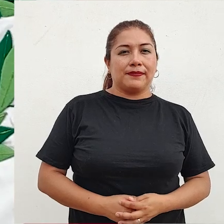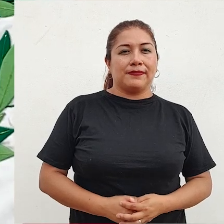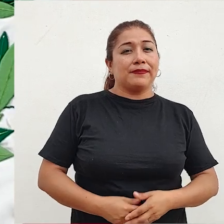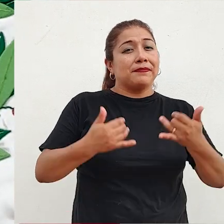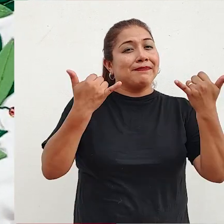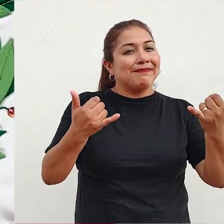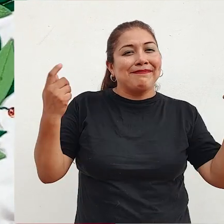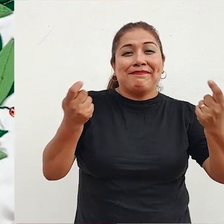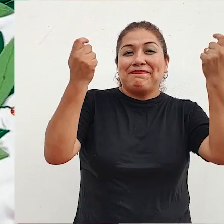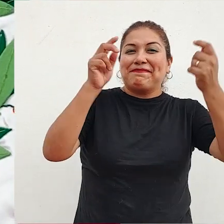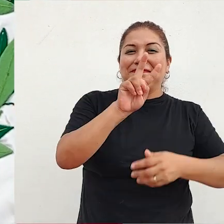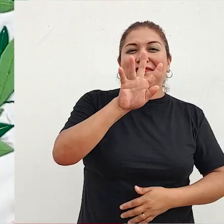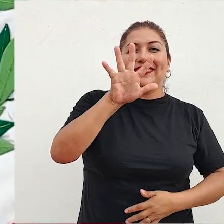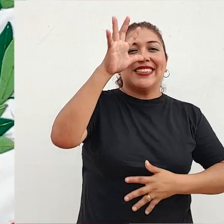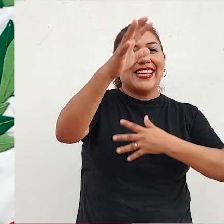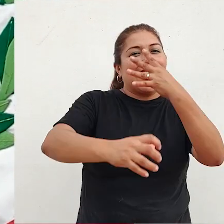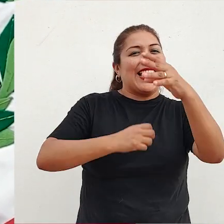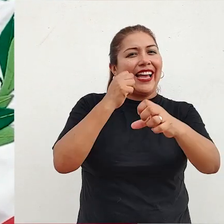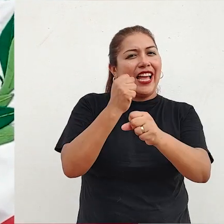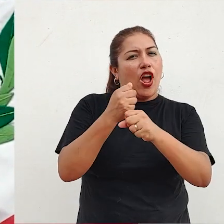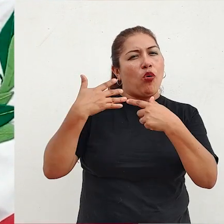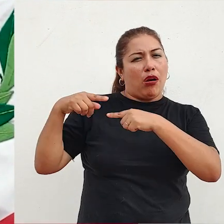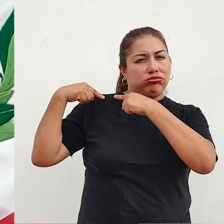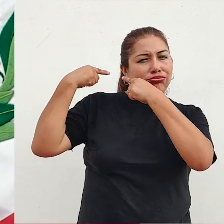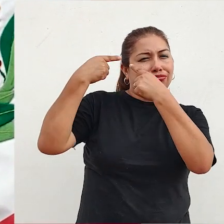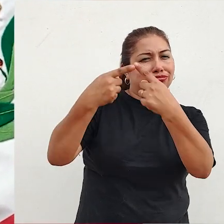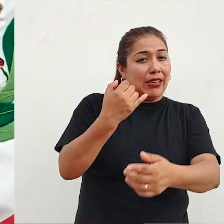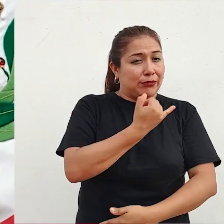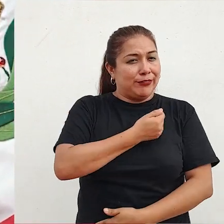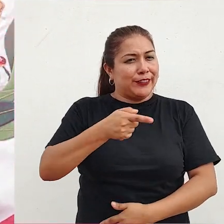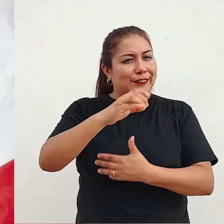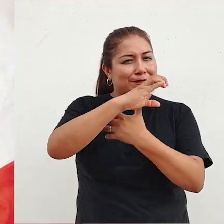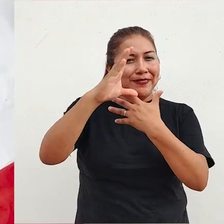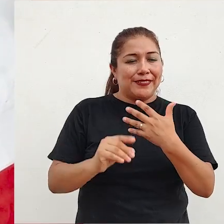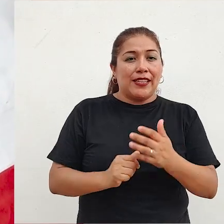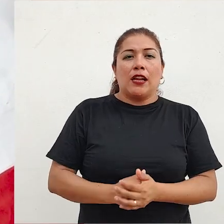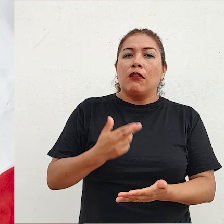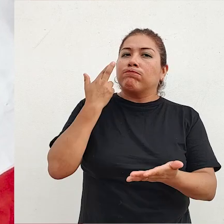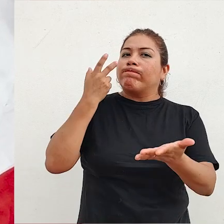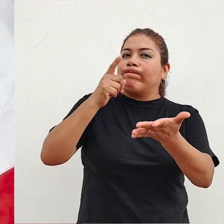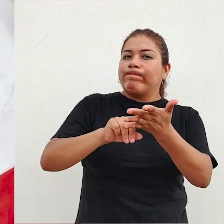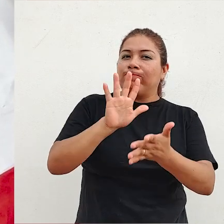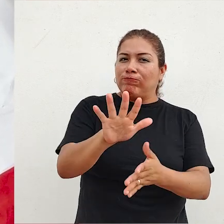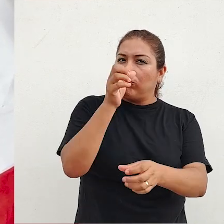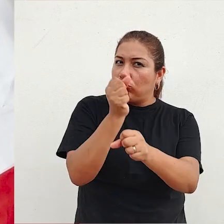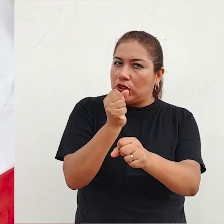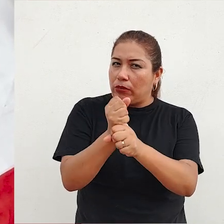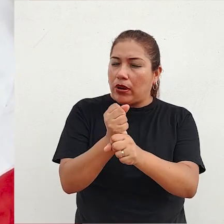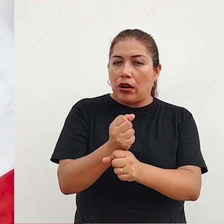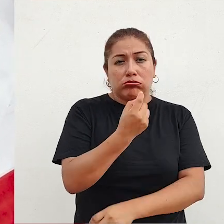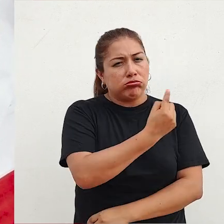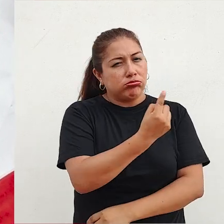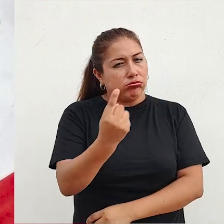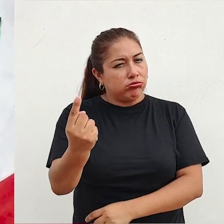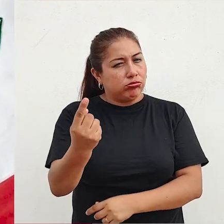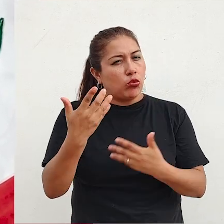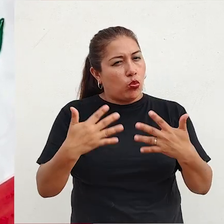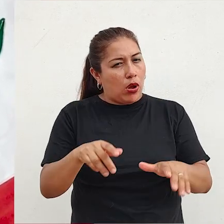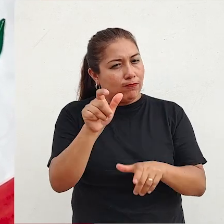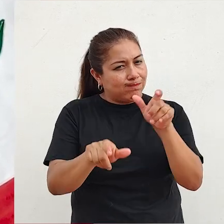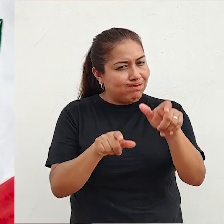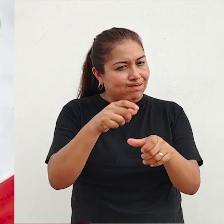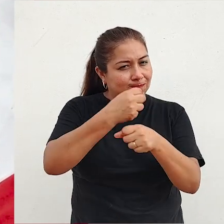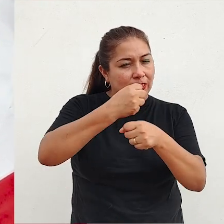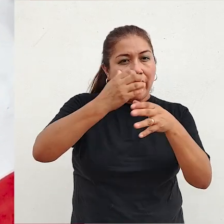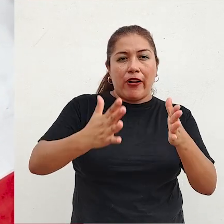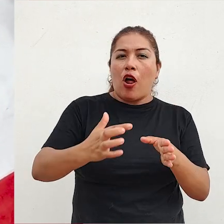Hoy celebramos 25 años de vida institucional del CONADIS. Reconocemos el trabajo de cada uno y cada